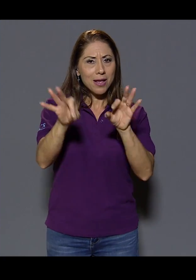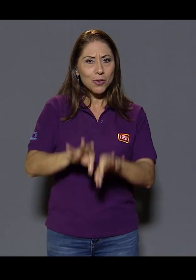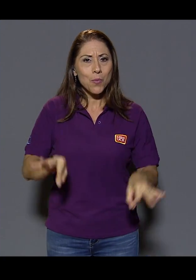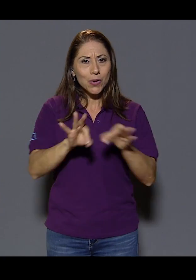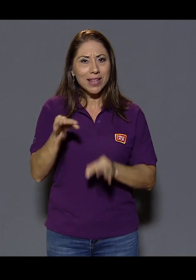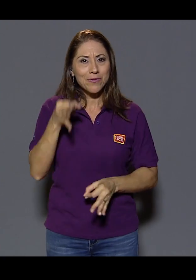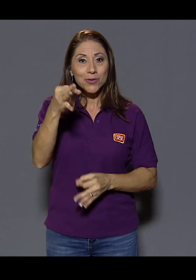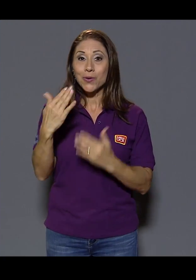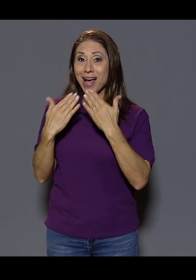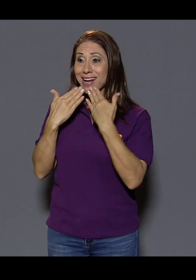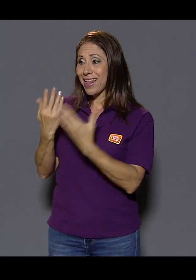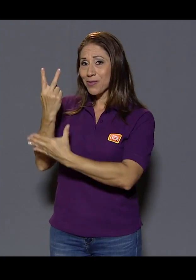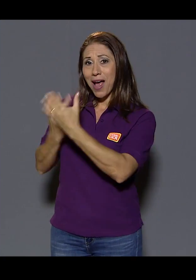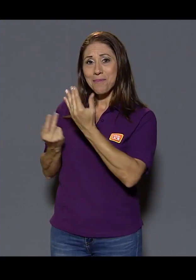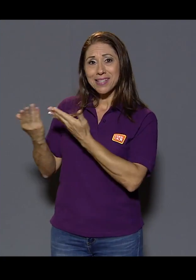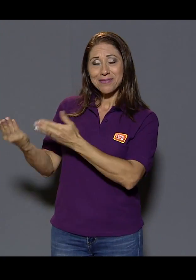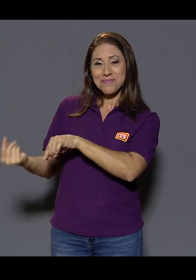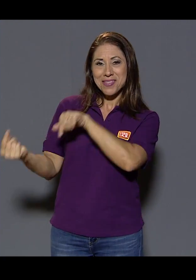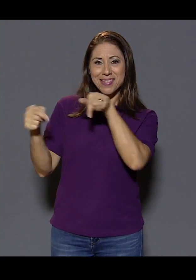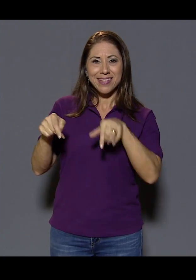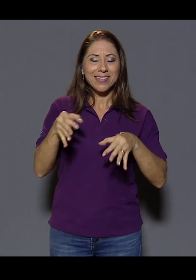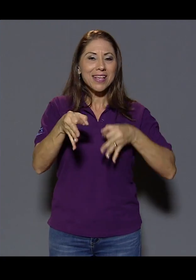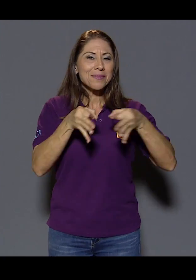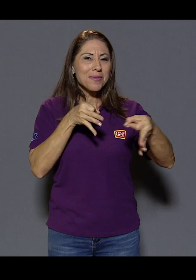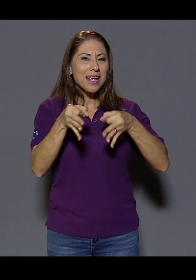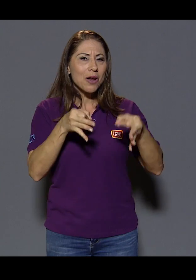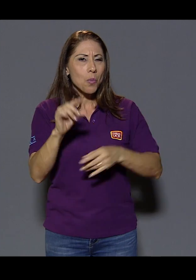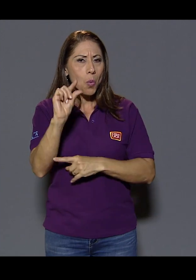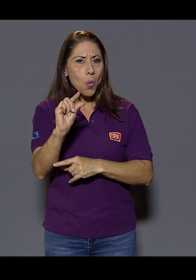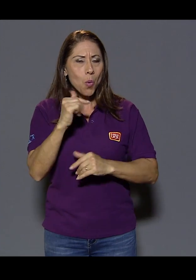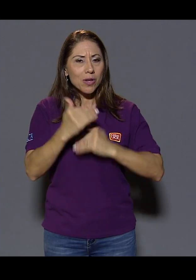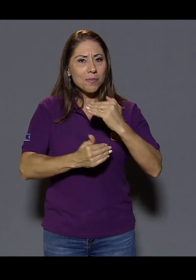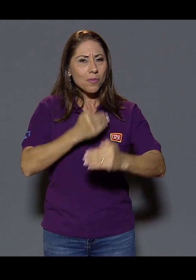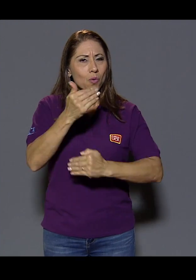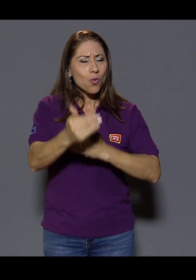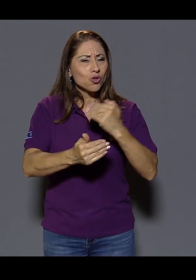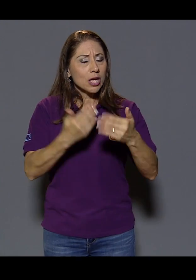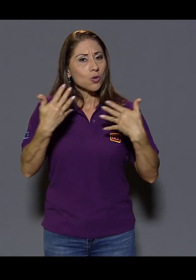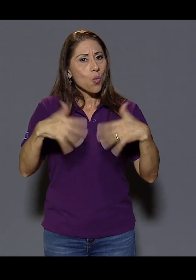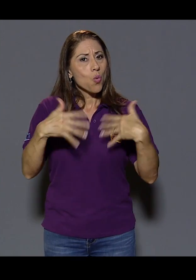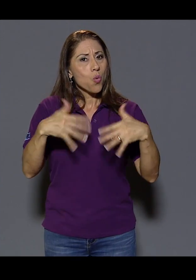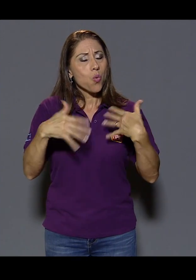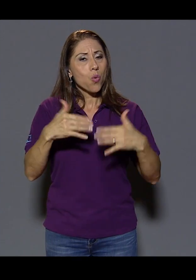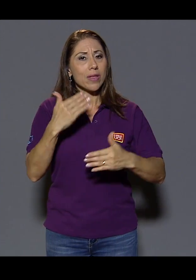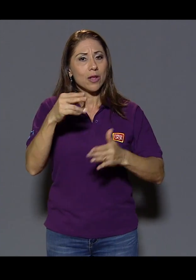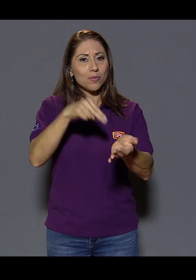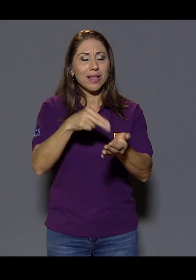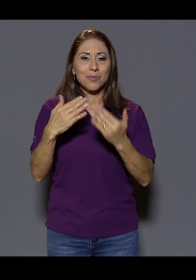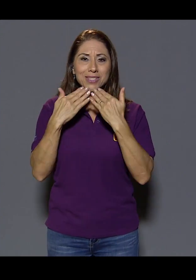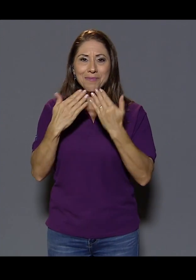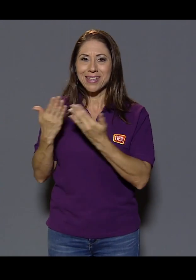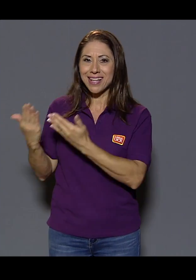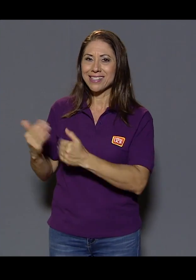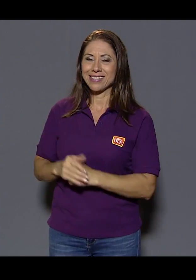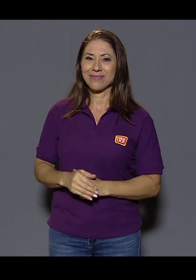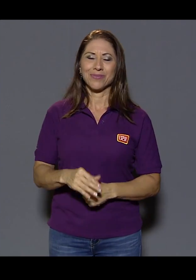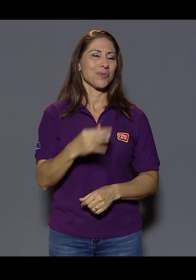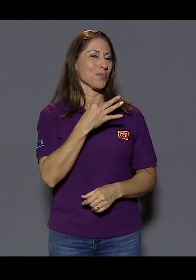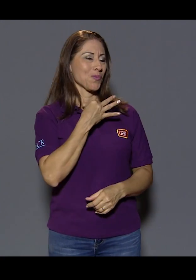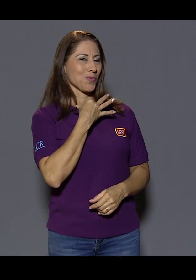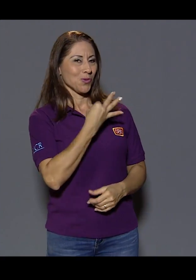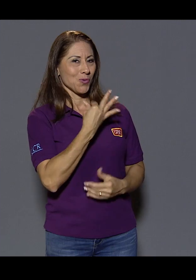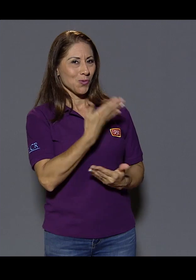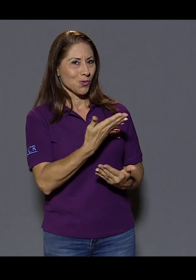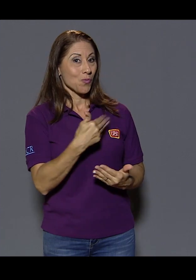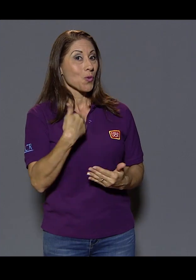atención, yo sé que también va a tener un impacto a futuro muy importante. Les agradezco a ambas que nos hayan vendido a explicar un poquito de este proceso